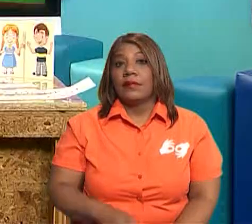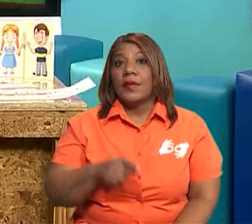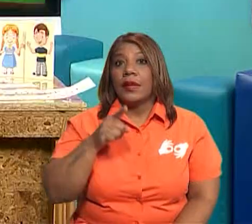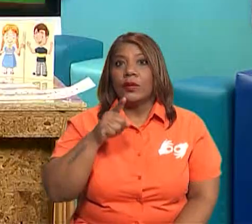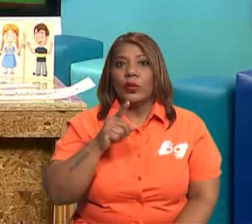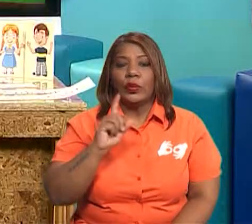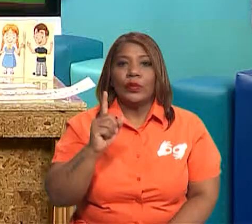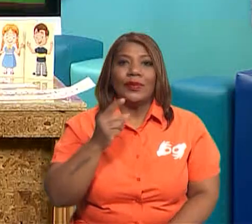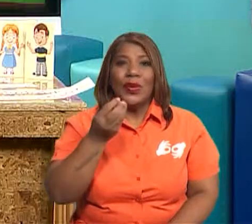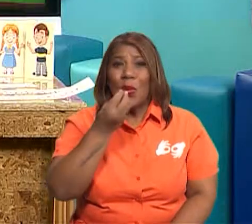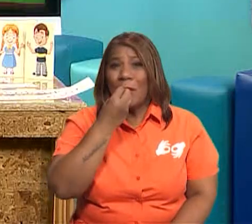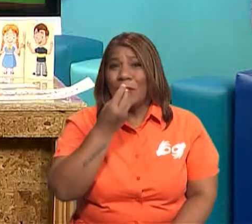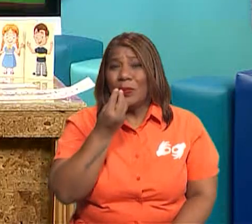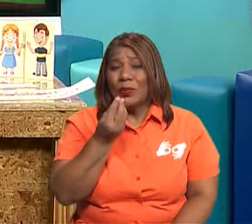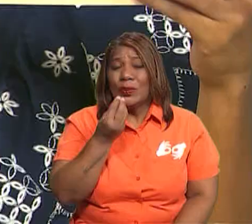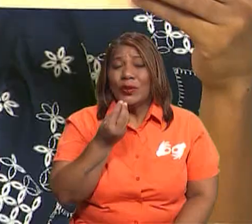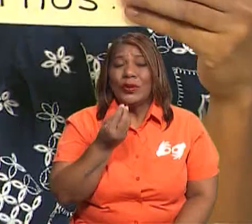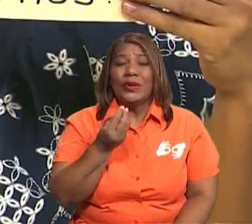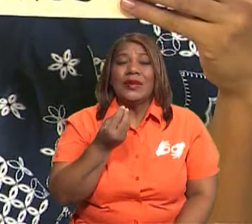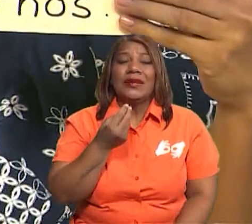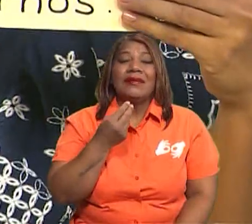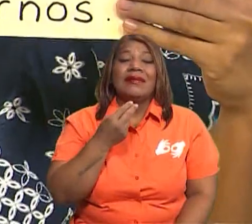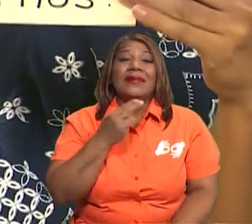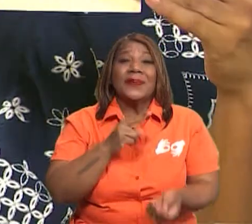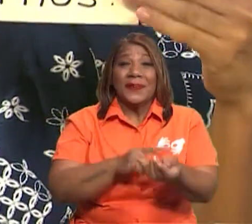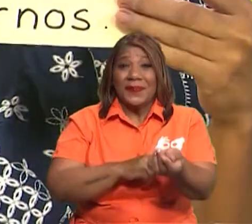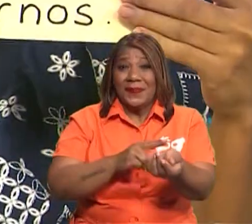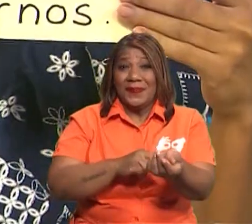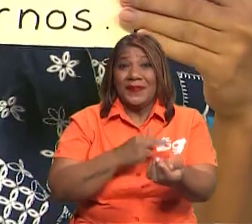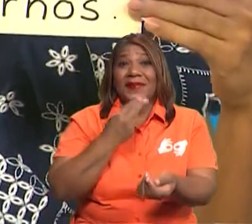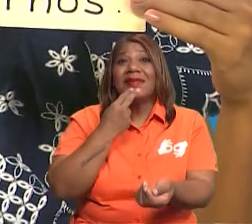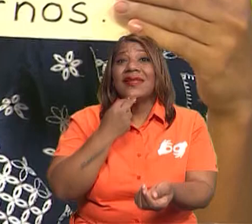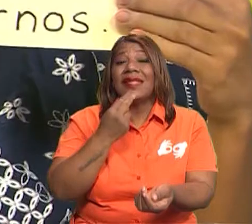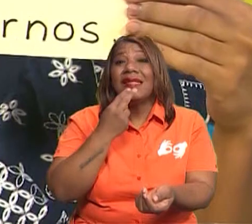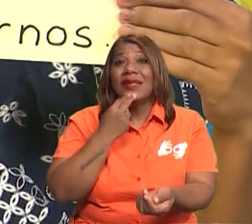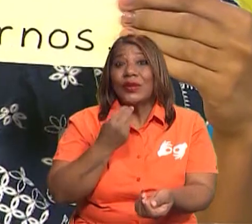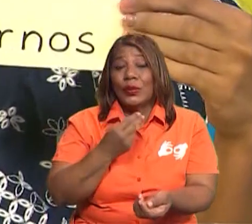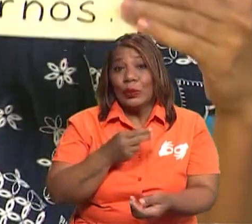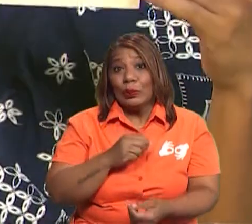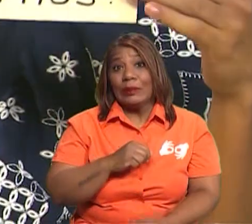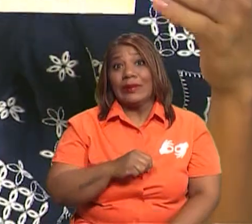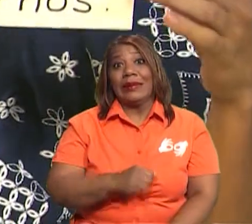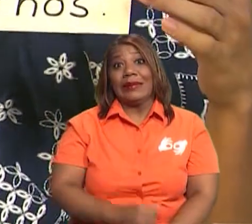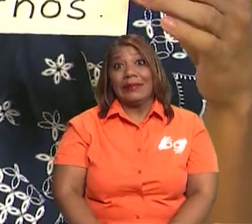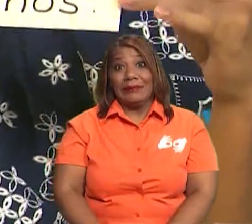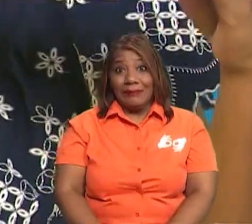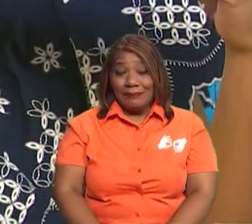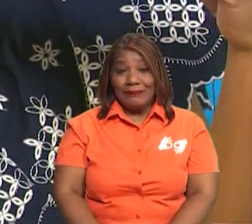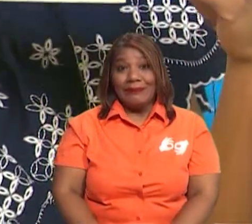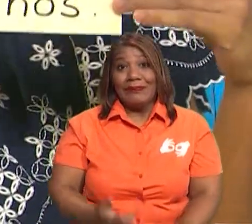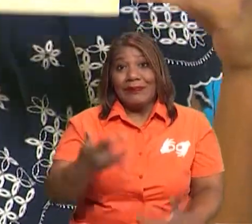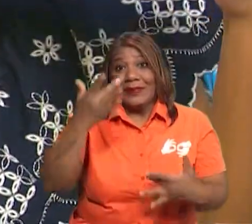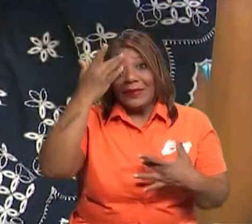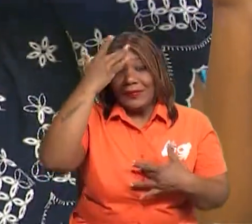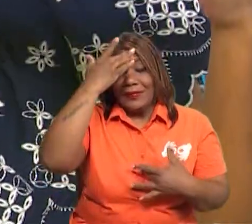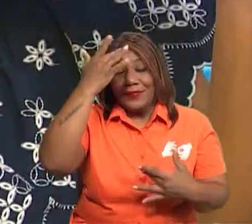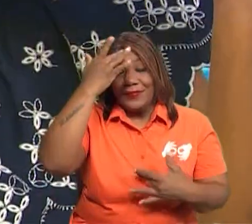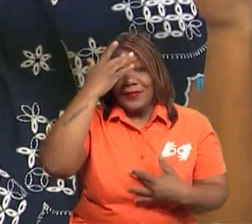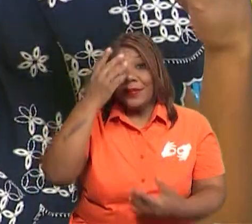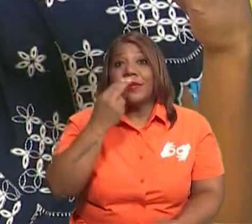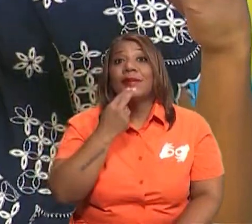enfermarnos. Si consumimos alimentos no saludables mucho tiempo, nos podemos